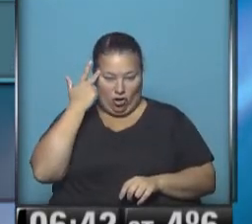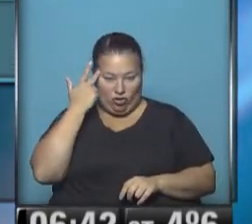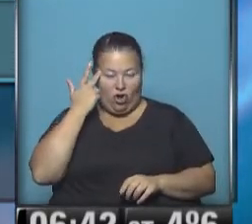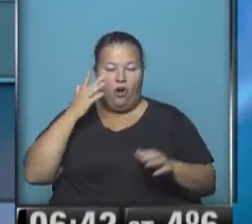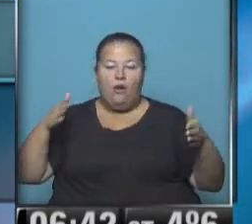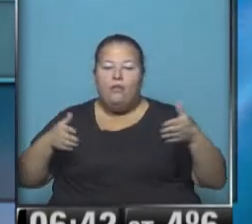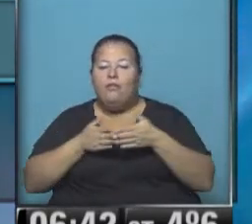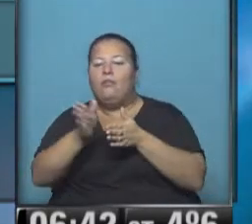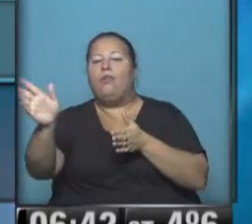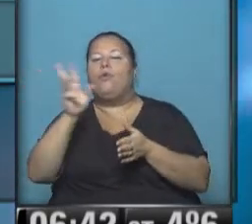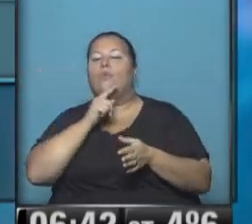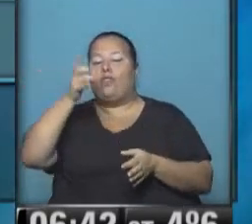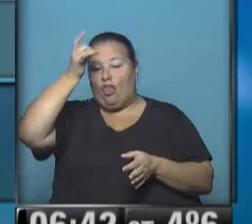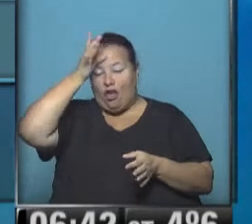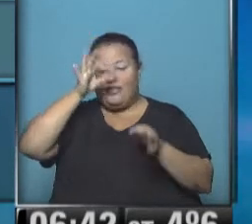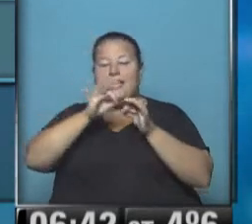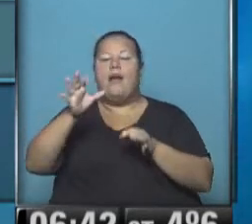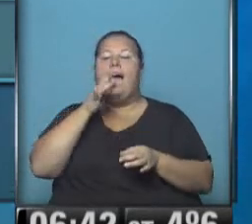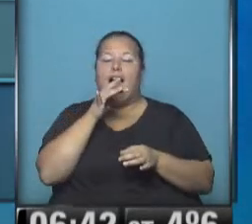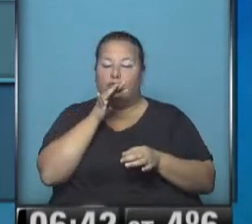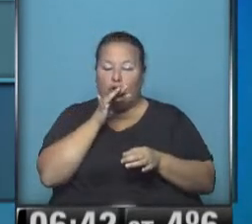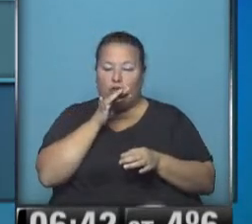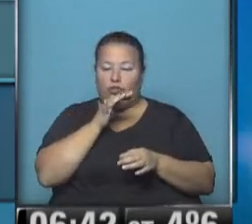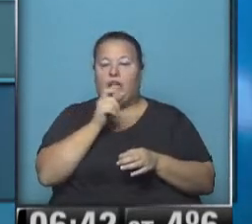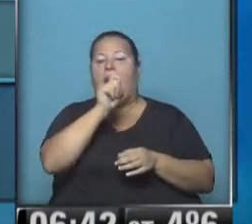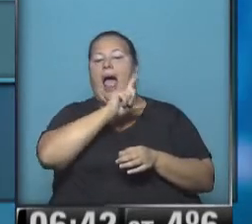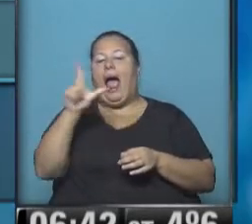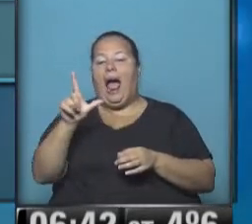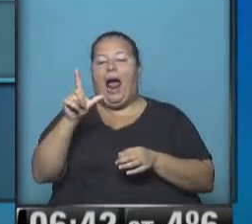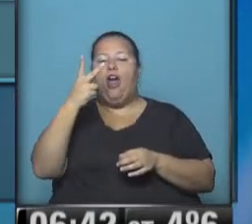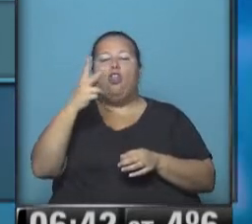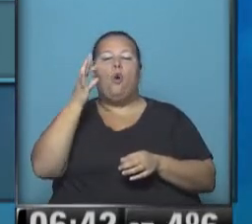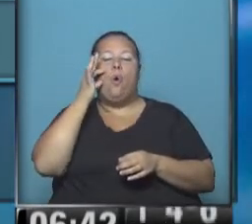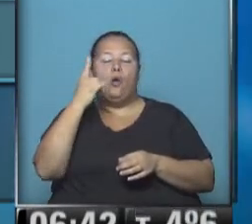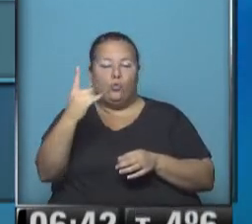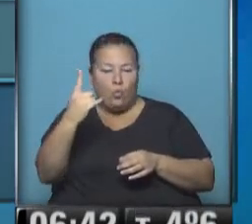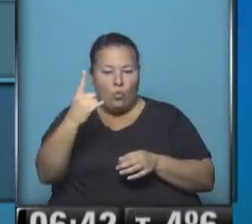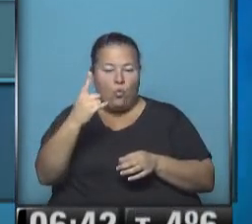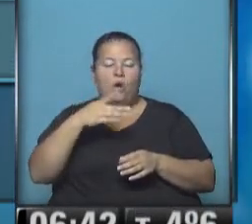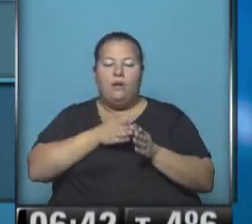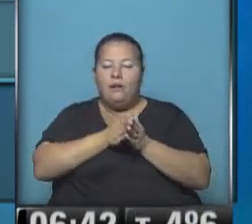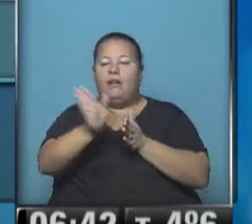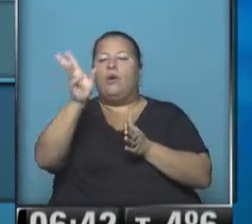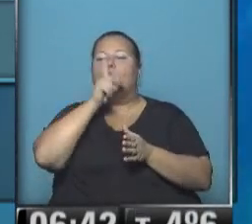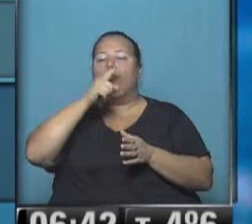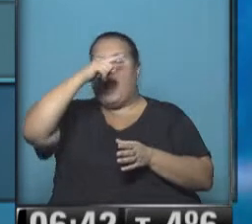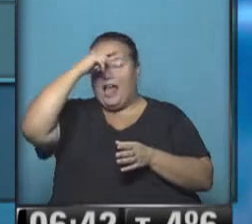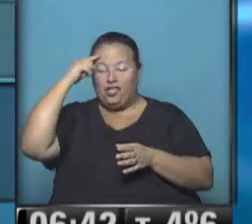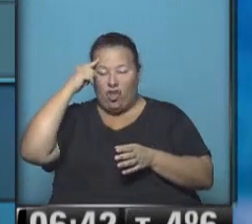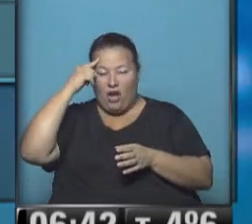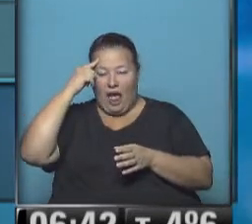Empalme con la Ruta 12, kilómetro 14, y en el kilómetro 241 ya en Empalme con la Ruta Nacional